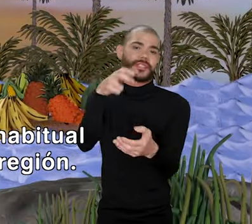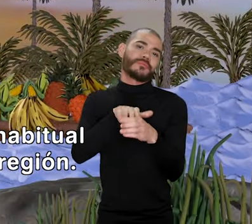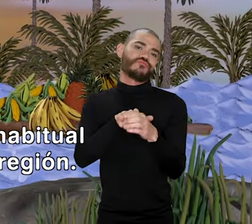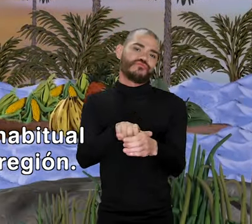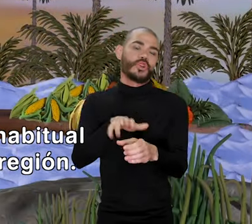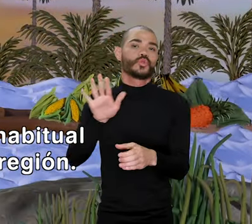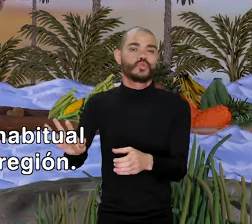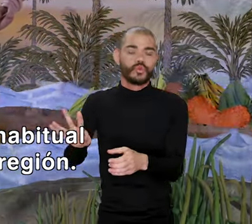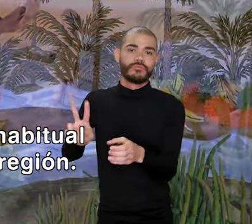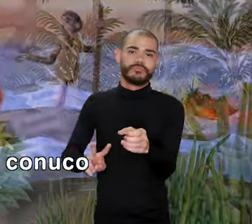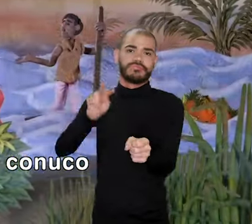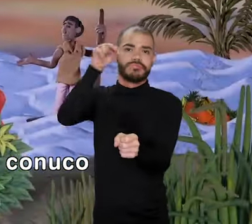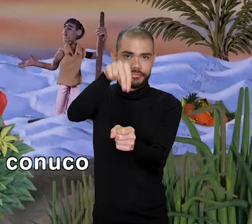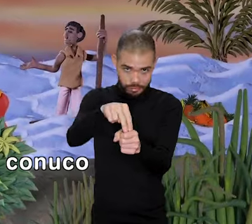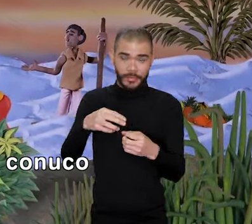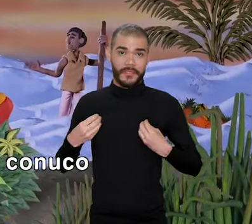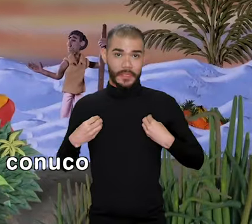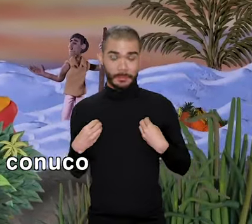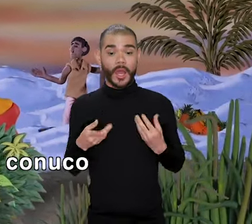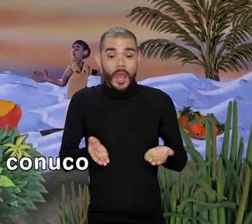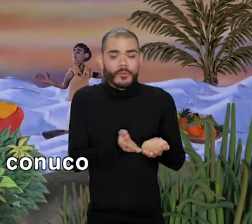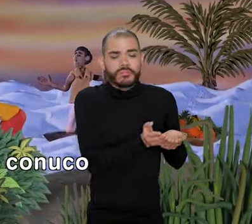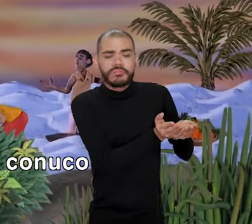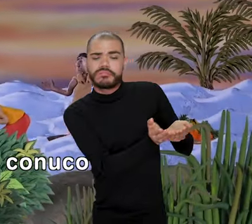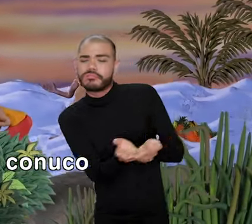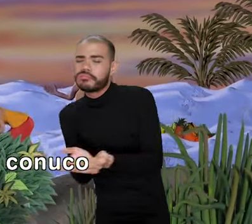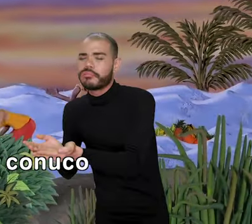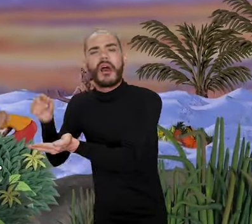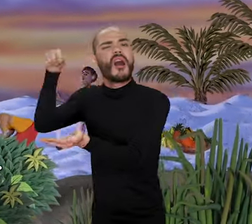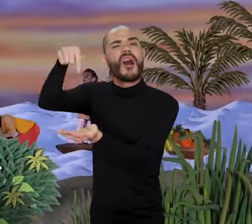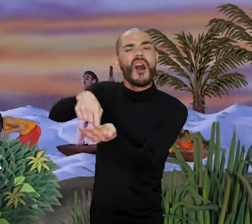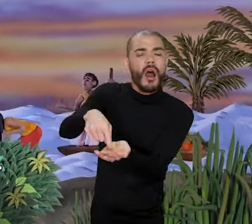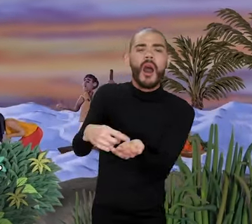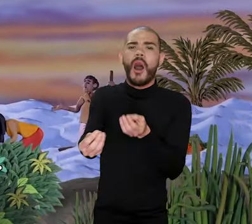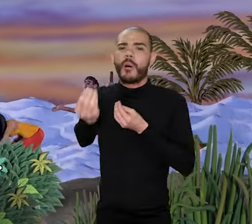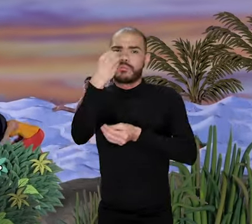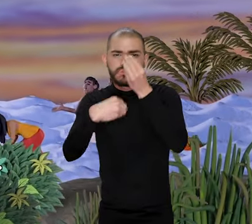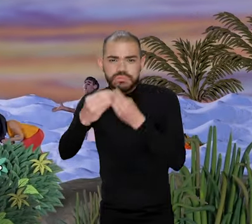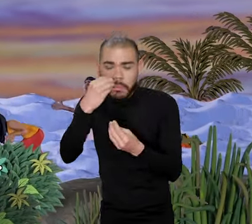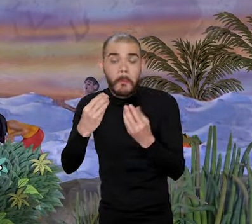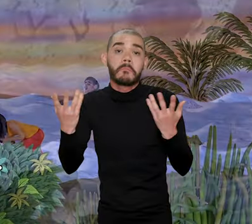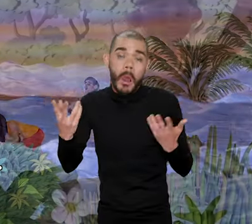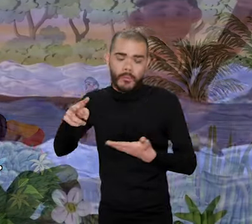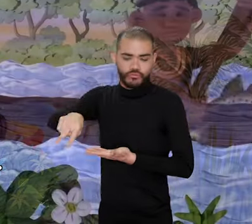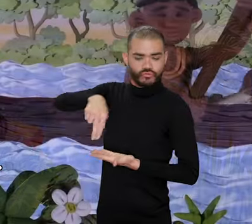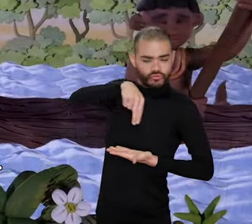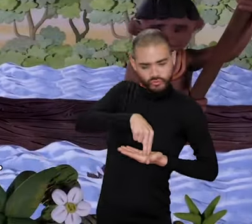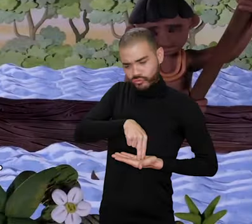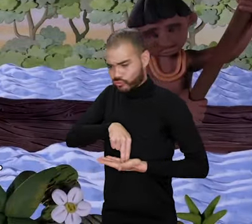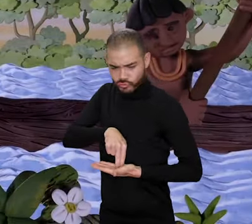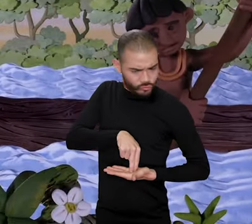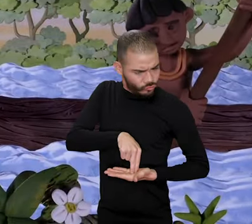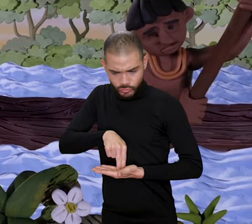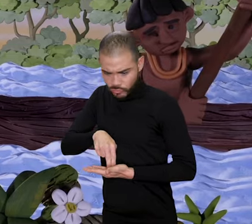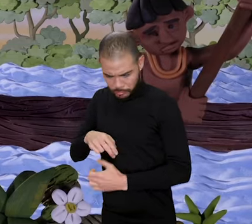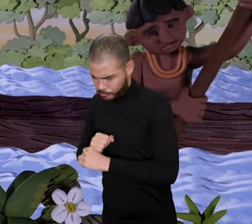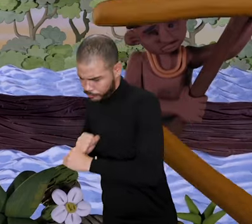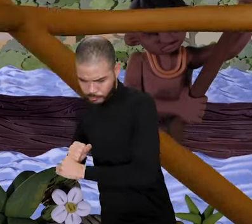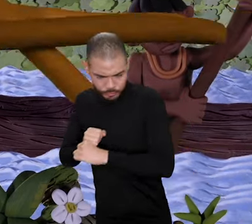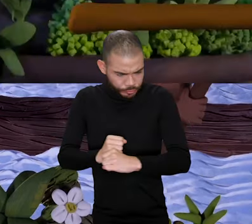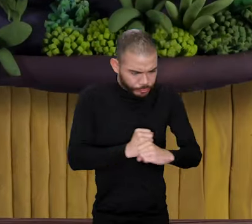indígenas de la región. En ella llevan los productos del conuco y realizan actividades como la caza y la pesca.